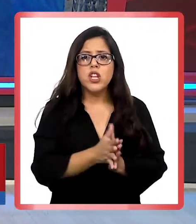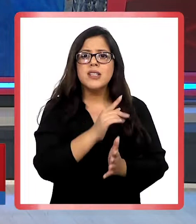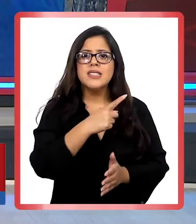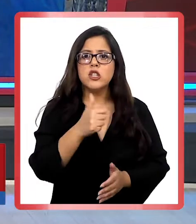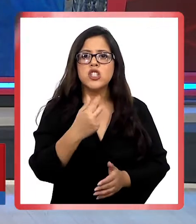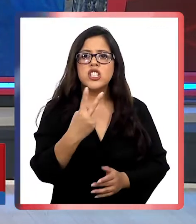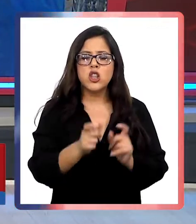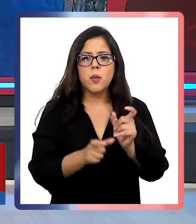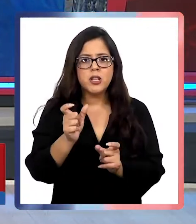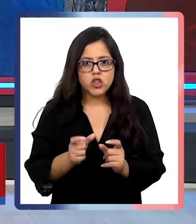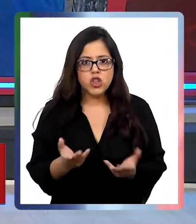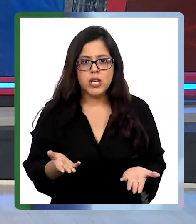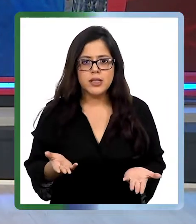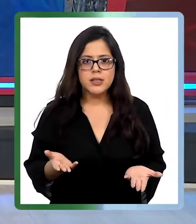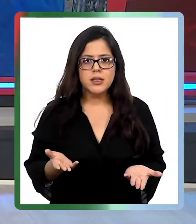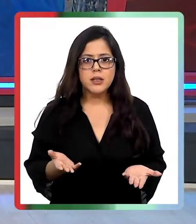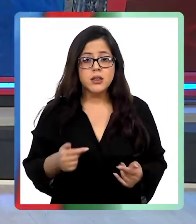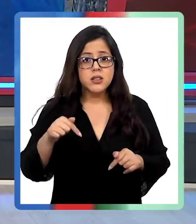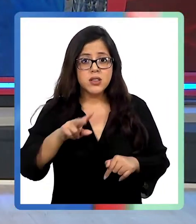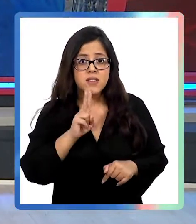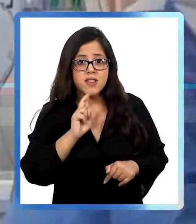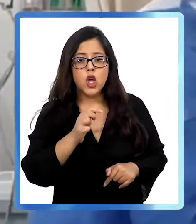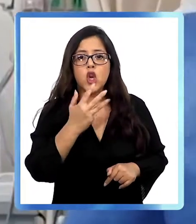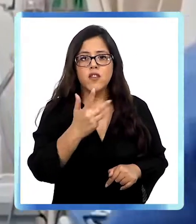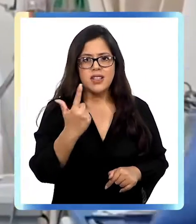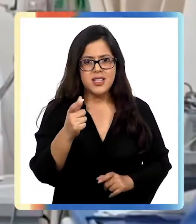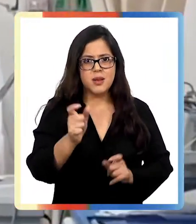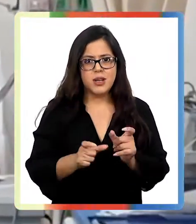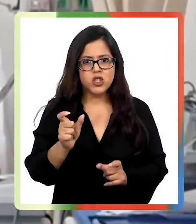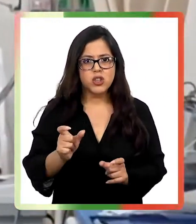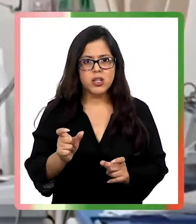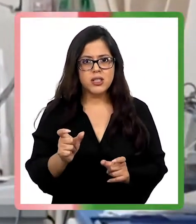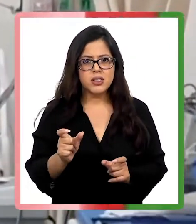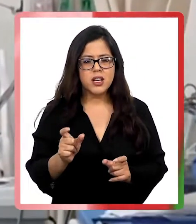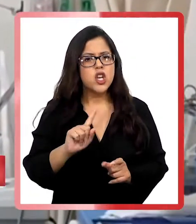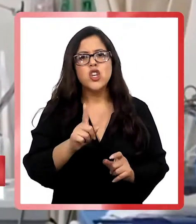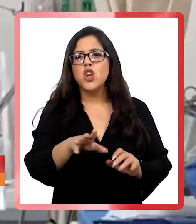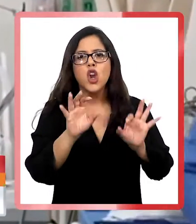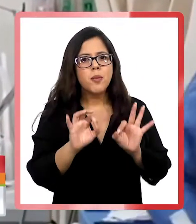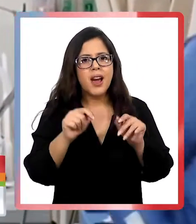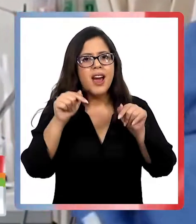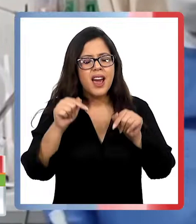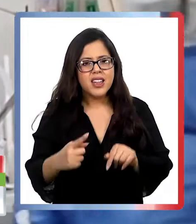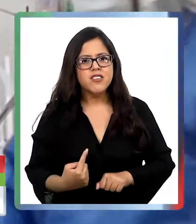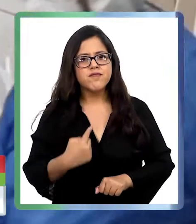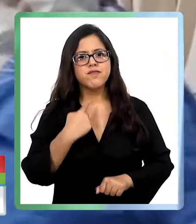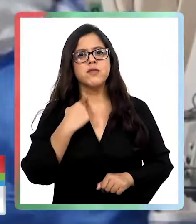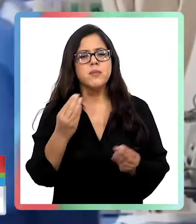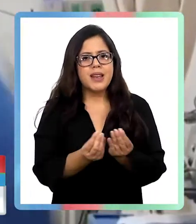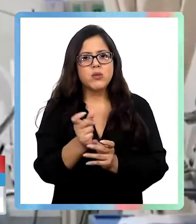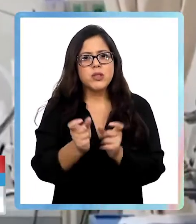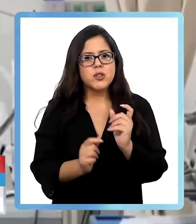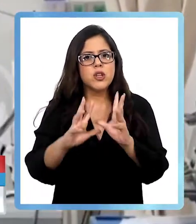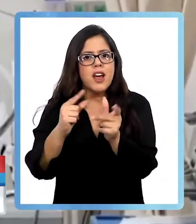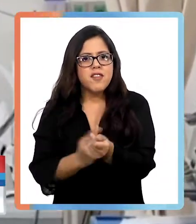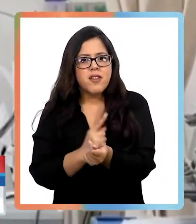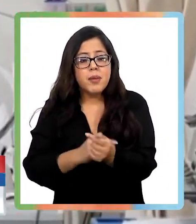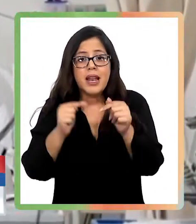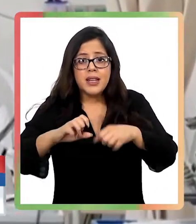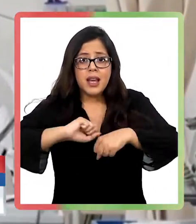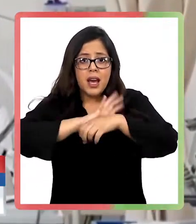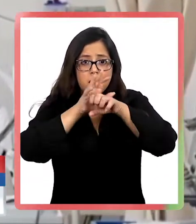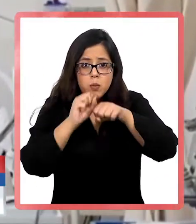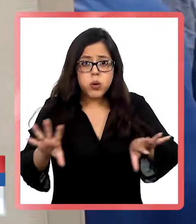murieron 162 personas, este viernes 97. No normalicemos esta tragedia para tantas familias.